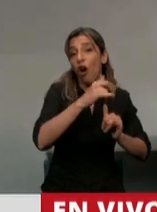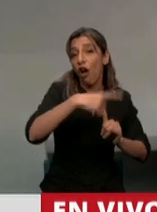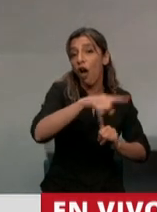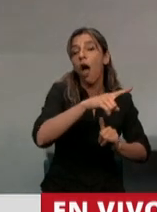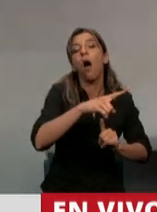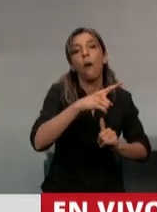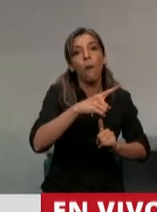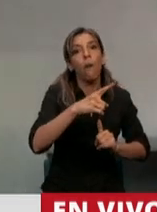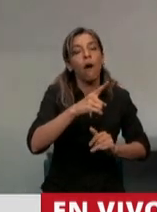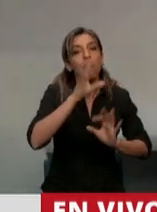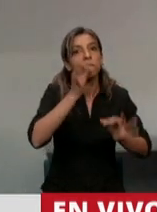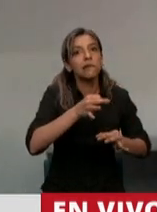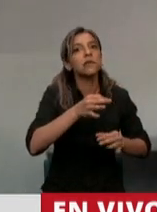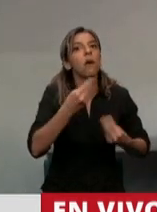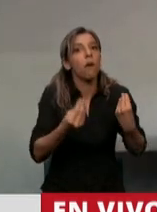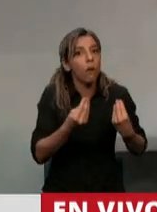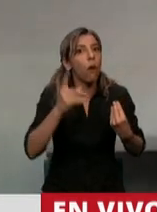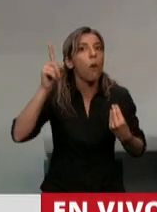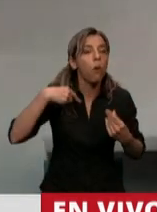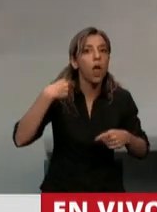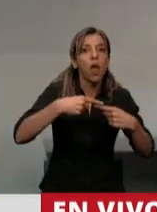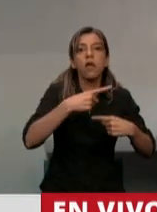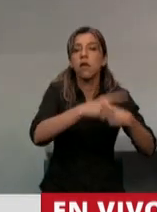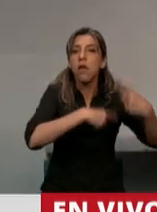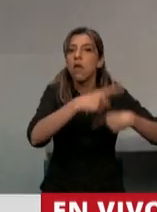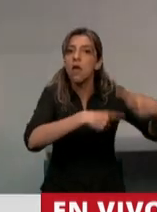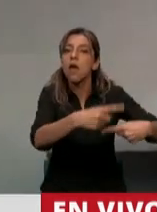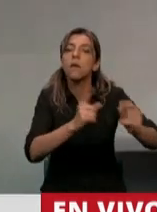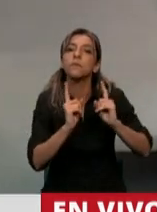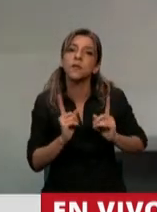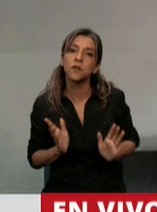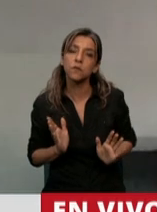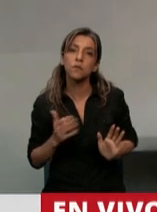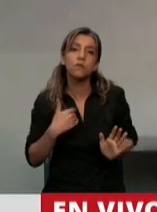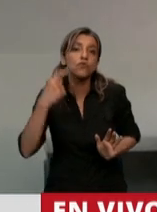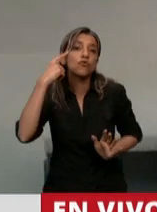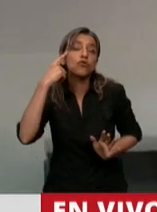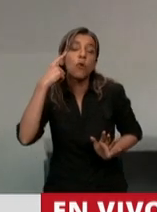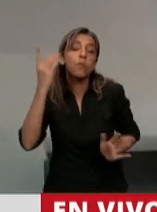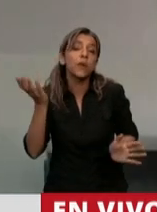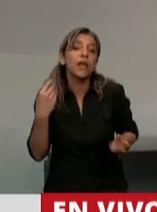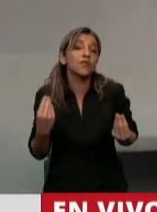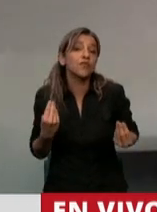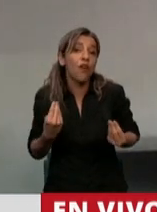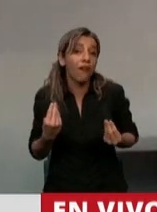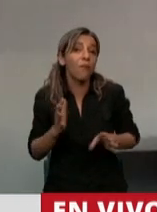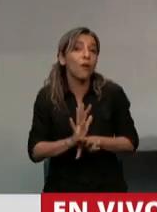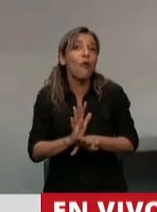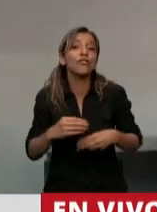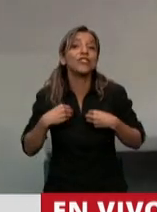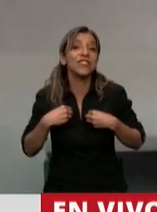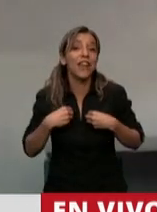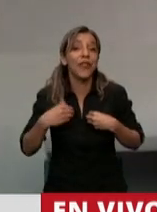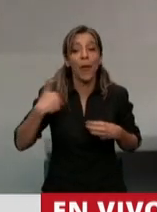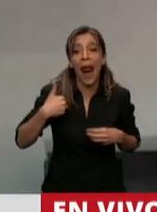porque es impensable que tengamos prácticamente otra Argentina bajo el mar y no